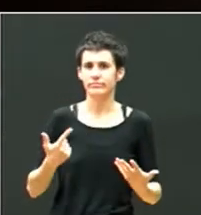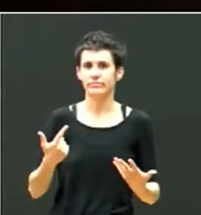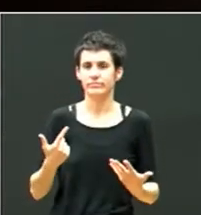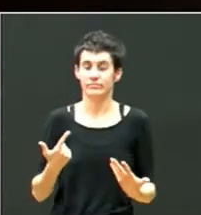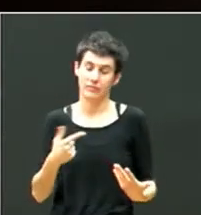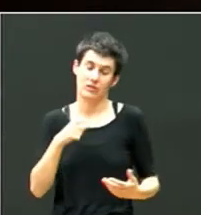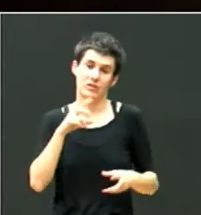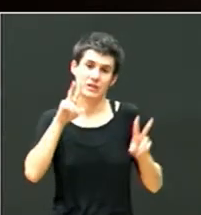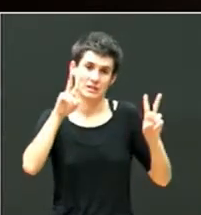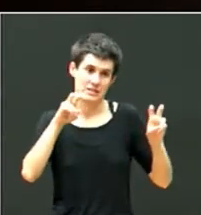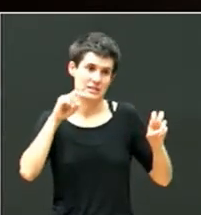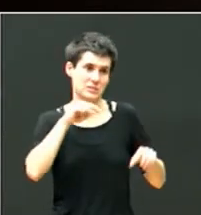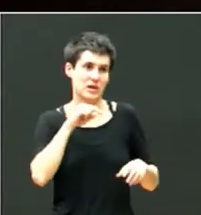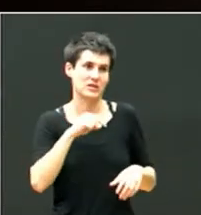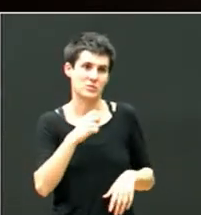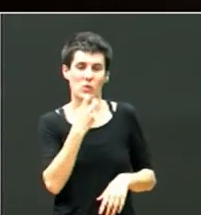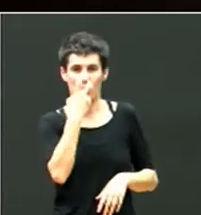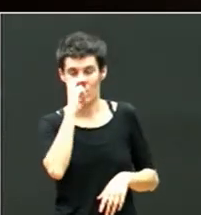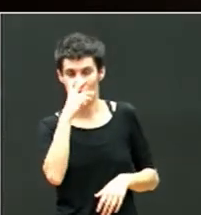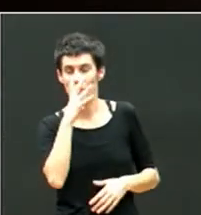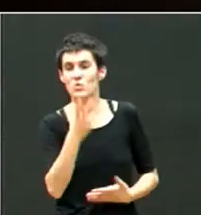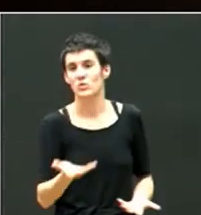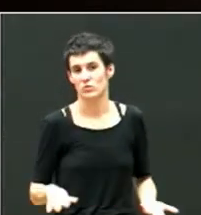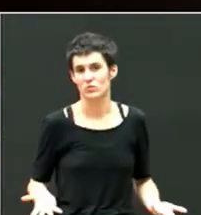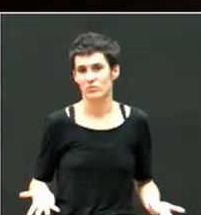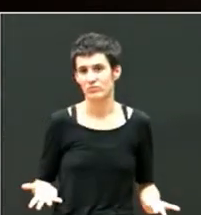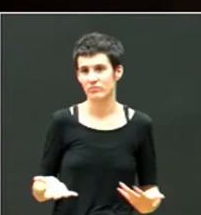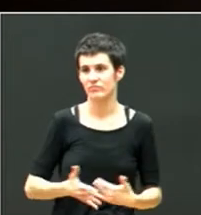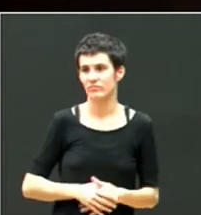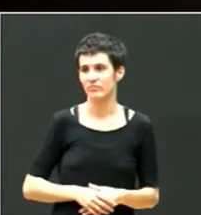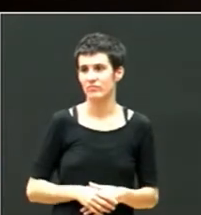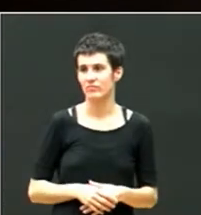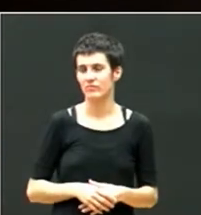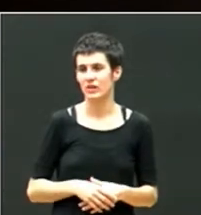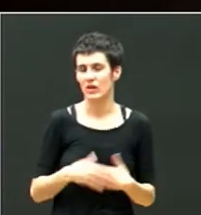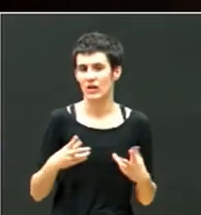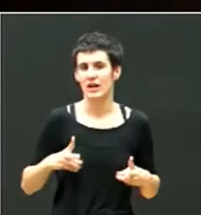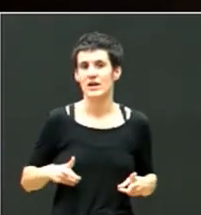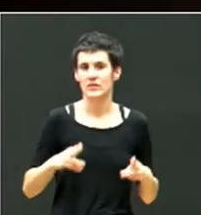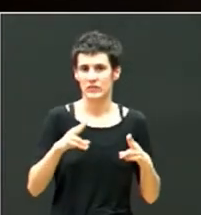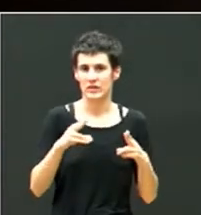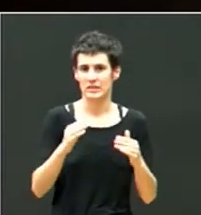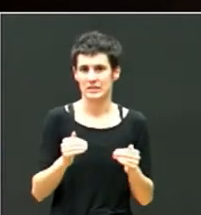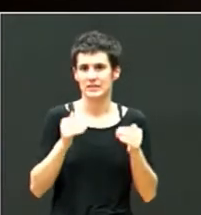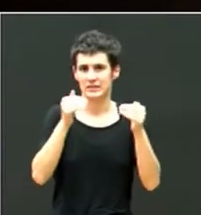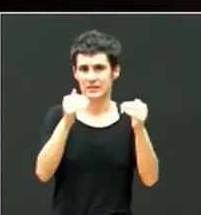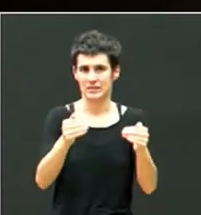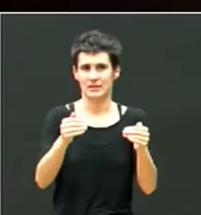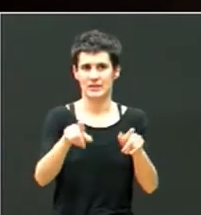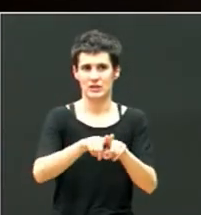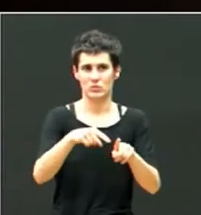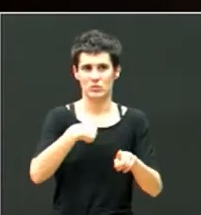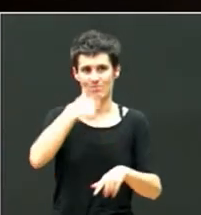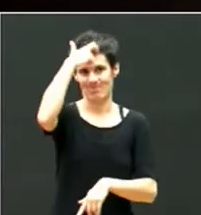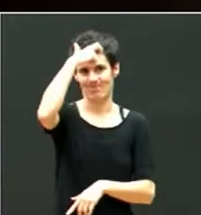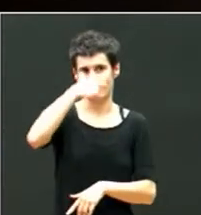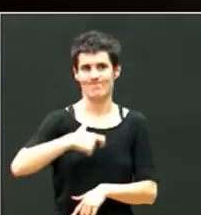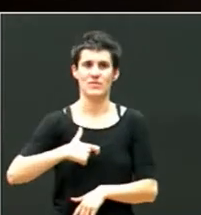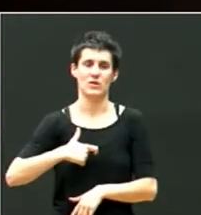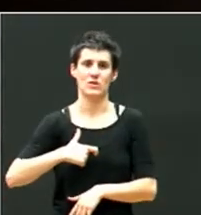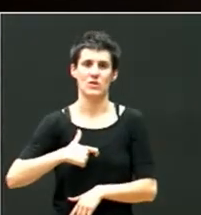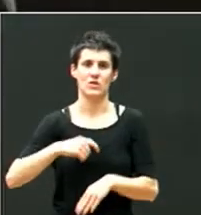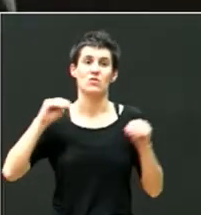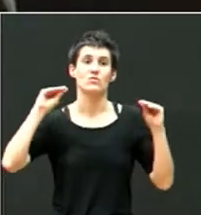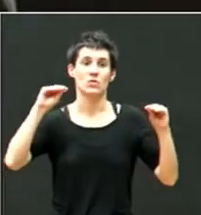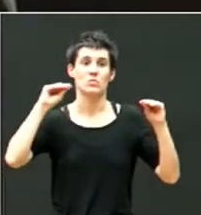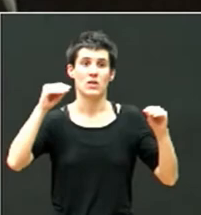lo que es importante en la vida en realidad, ¿no? Que ahora hablaré de eso en la siguiente fase, que es como profesor, como formador de futuros profesionales, ¿no?